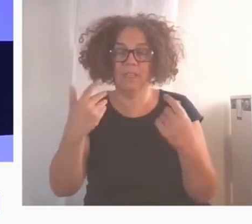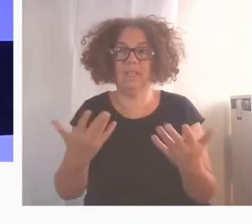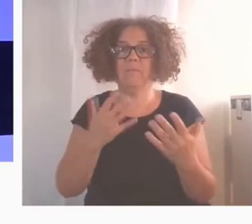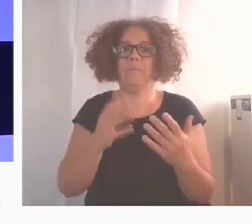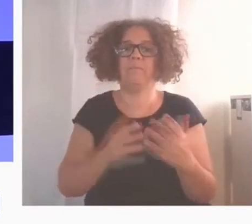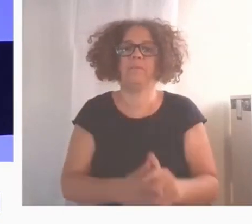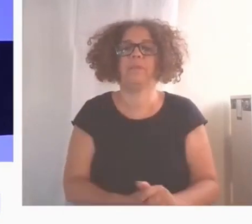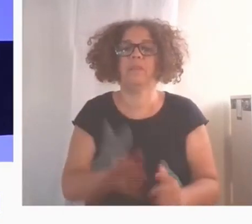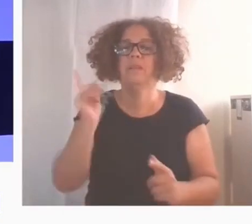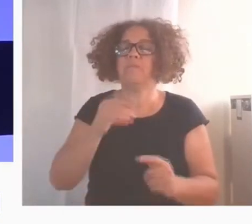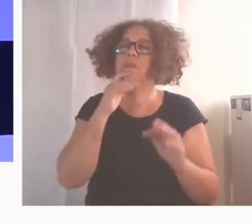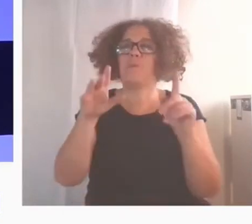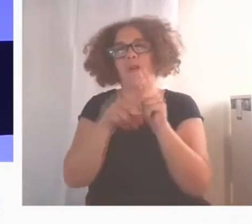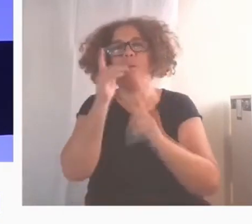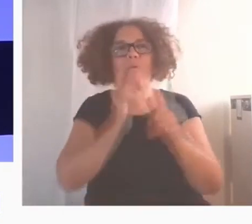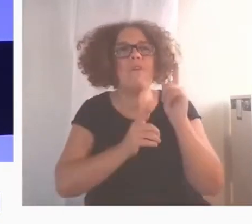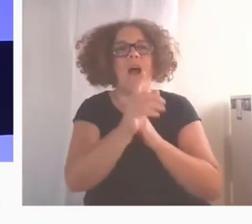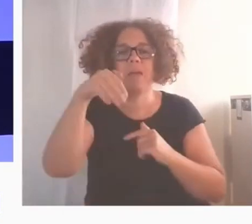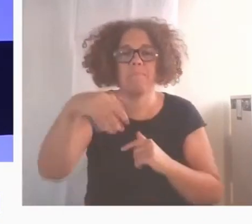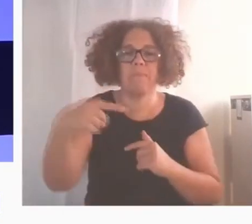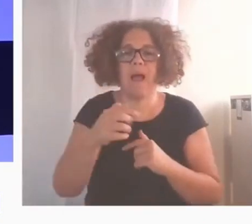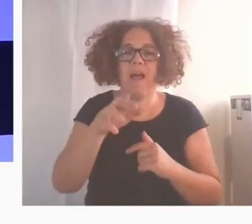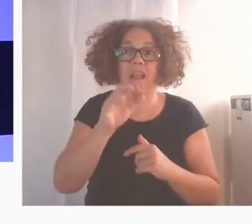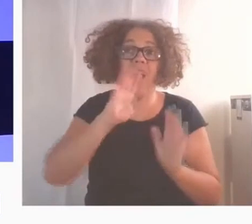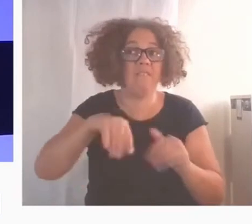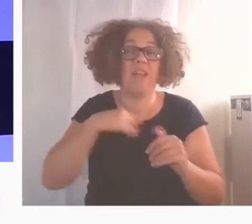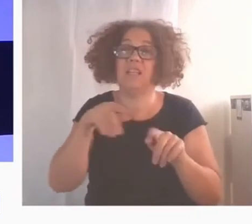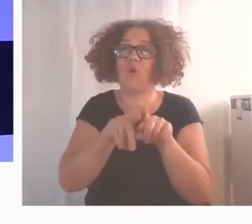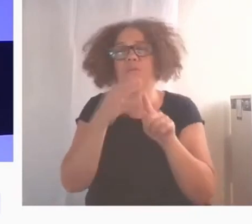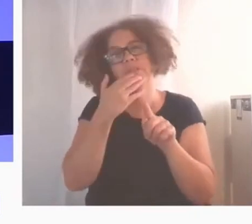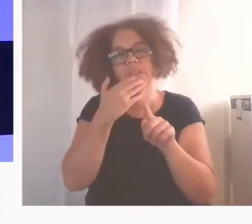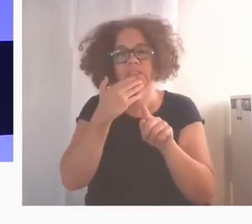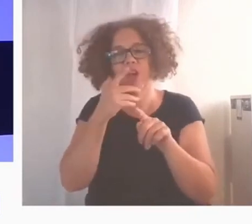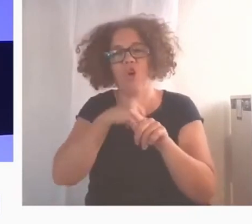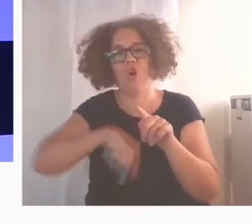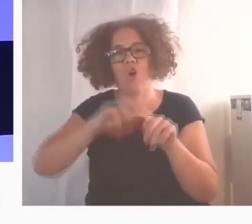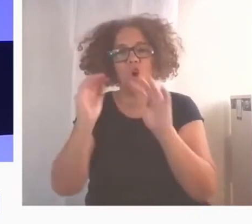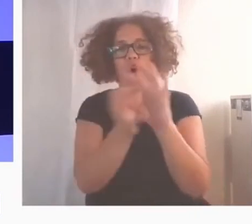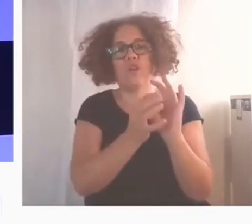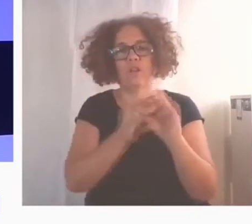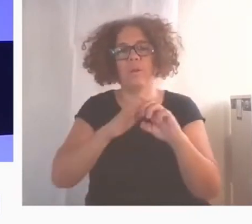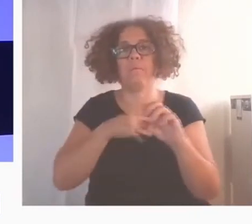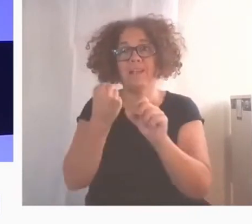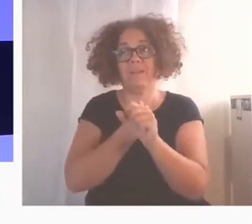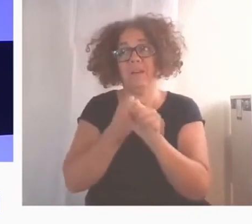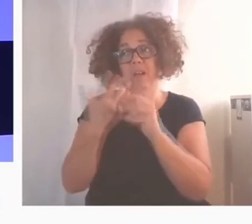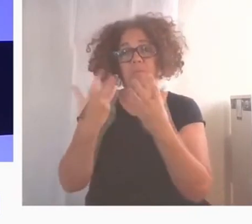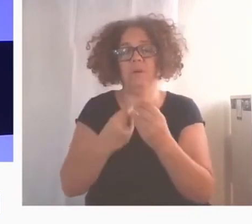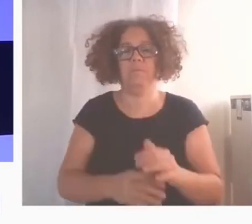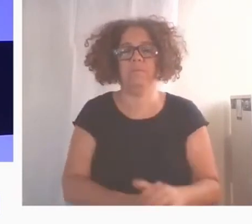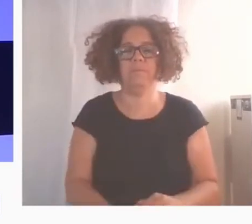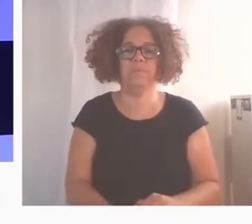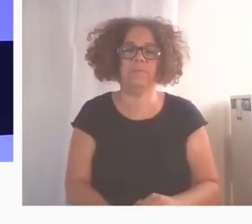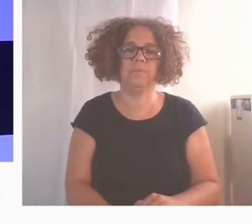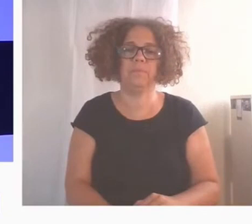Magallanes hace todo eso, conectarnos para podermos trabajar en prol de todos nosotros. Pensaba por dar a